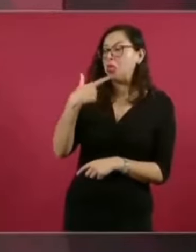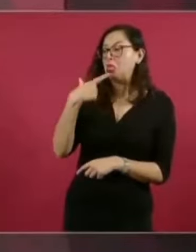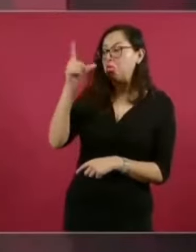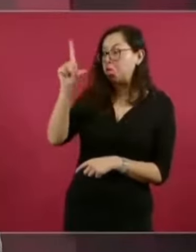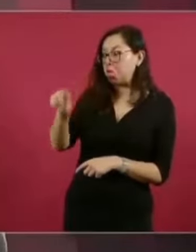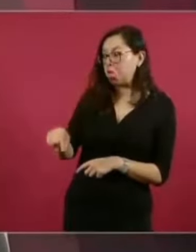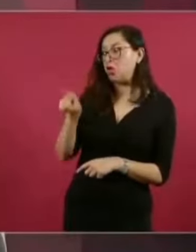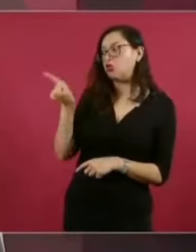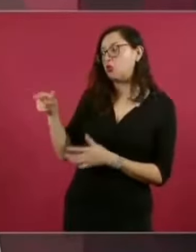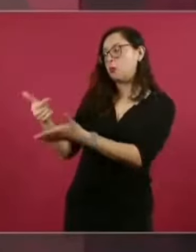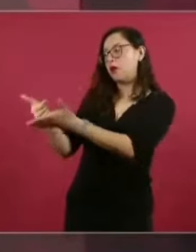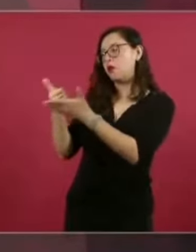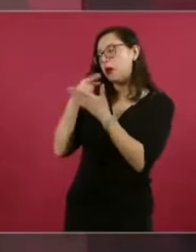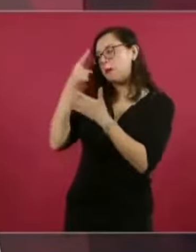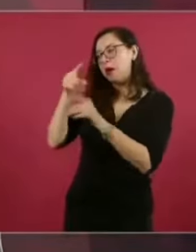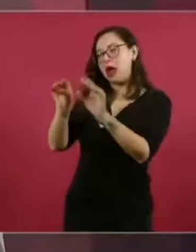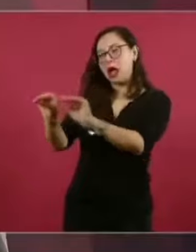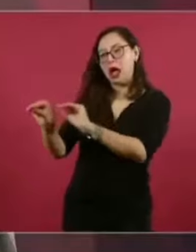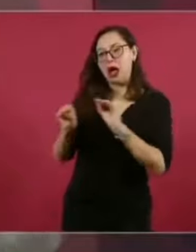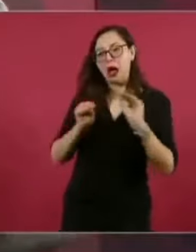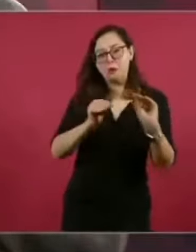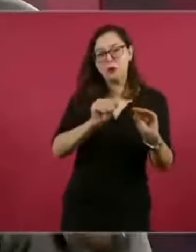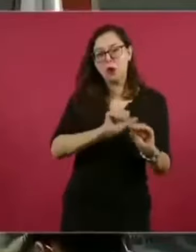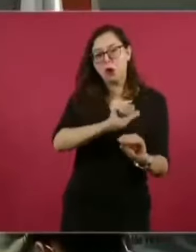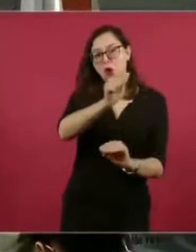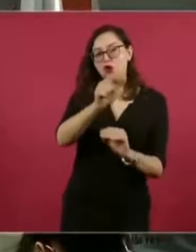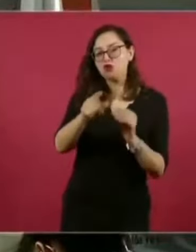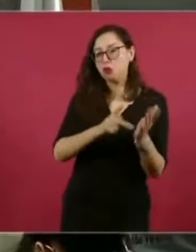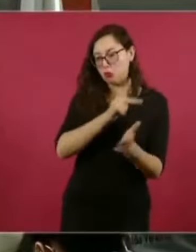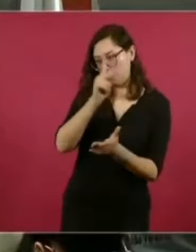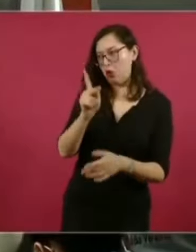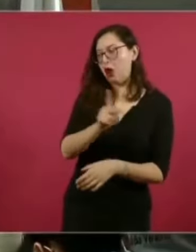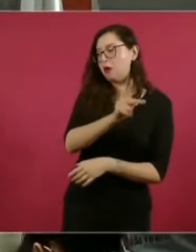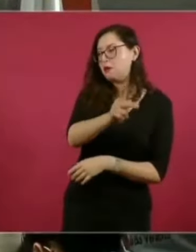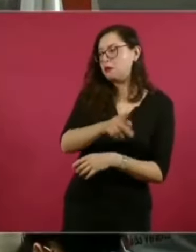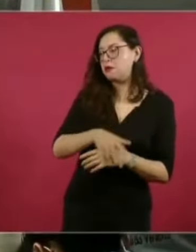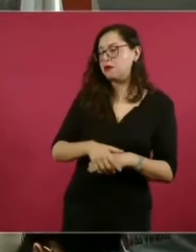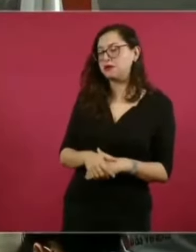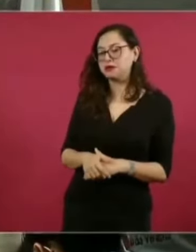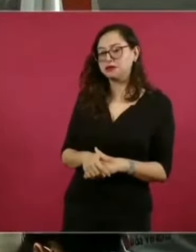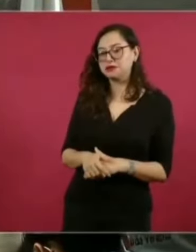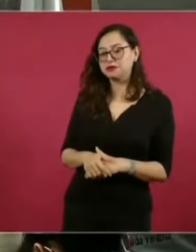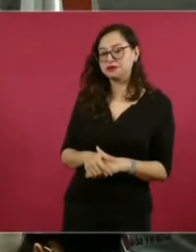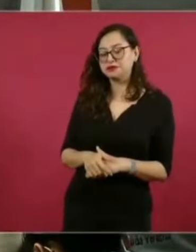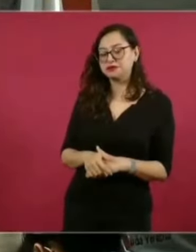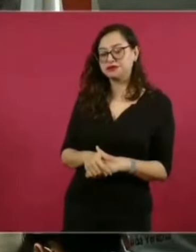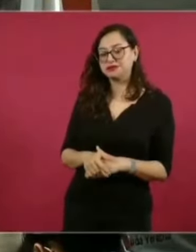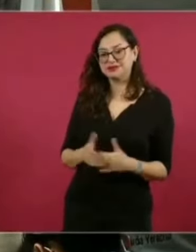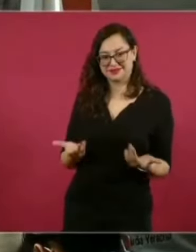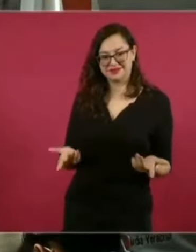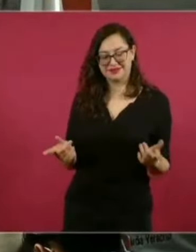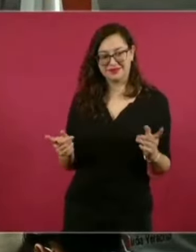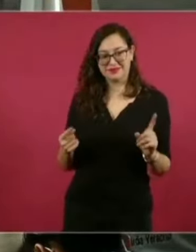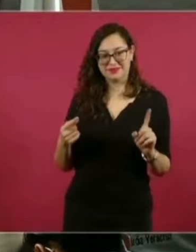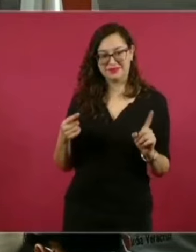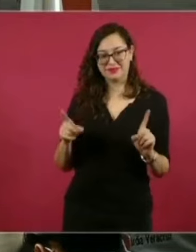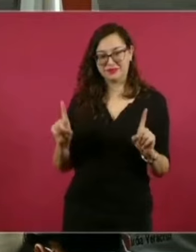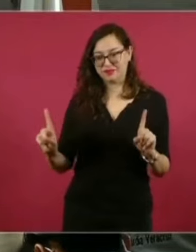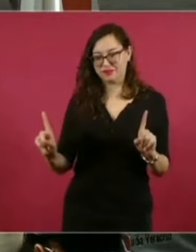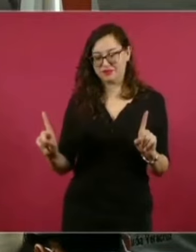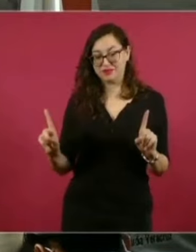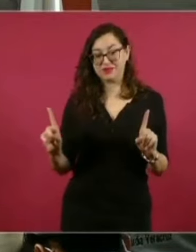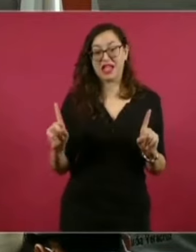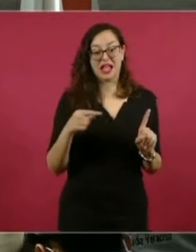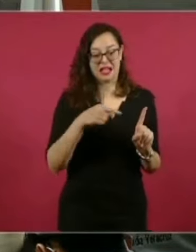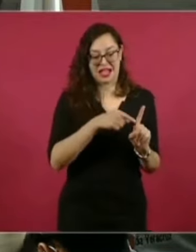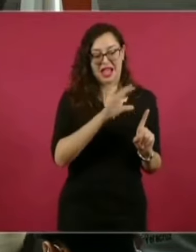Le dice Aguilar a Castañeda. No, al contrario,